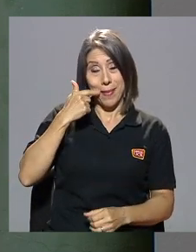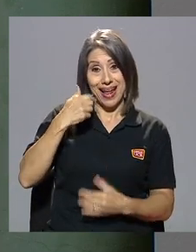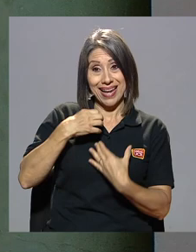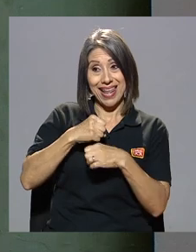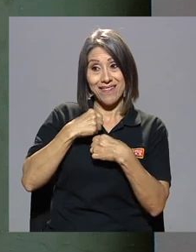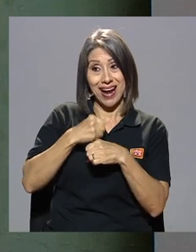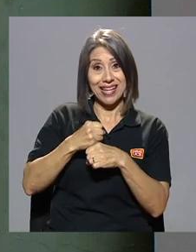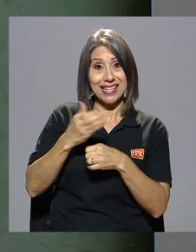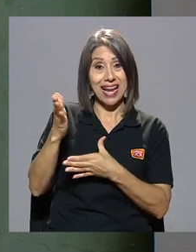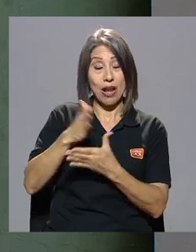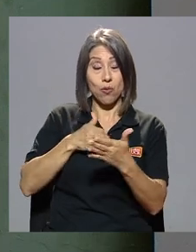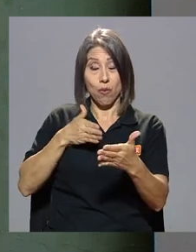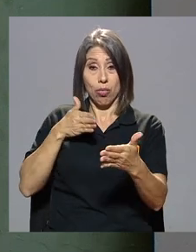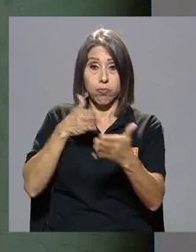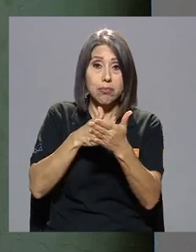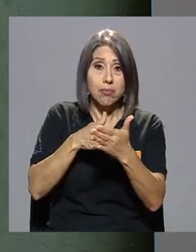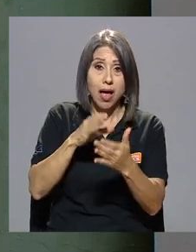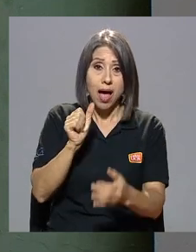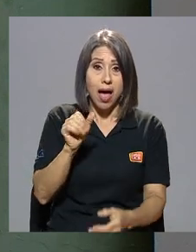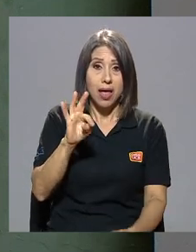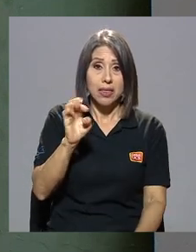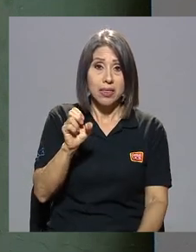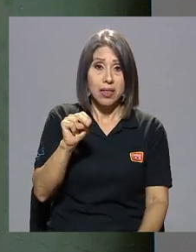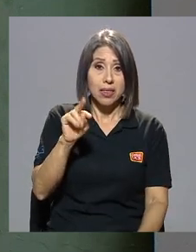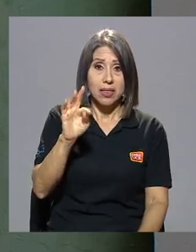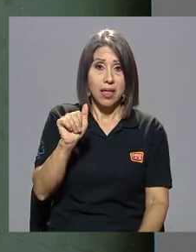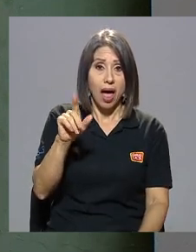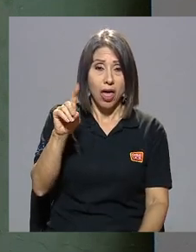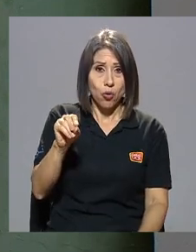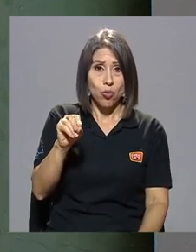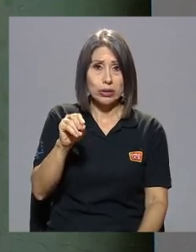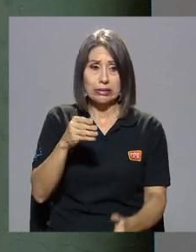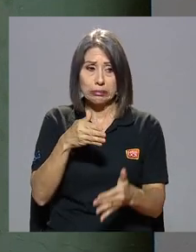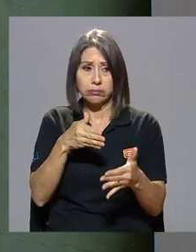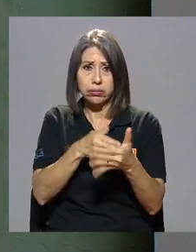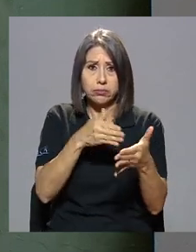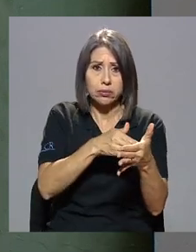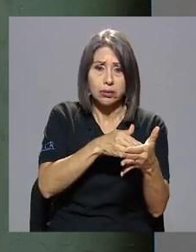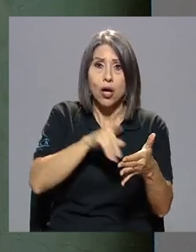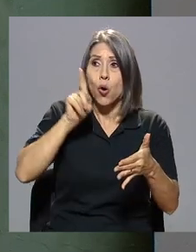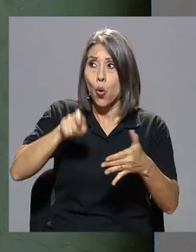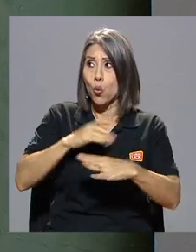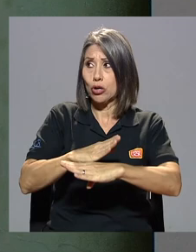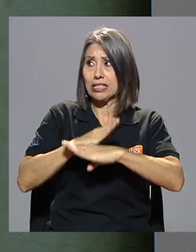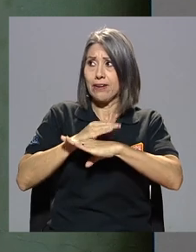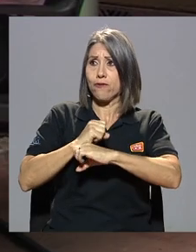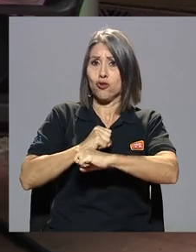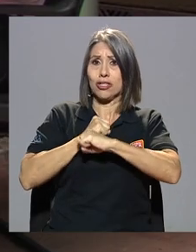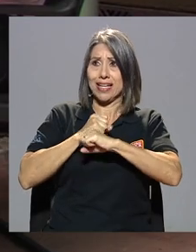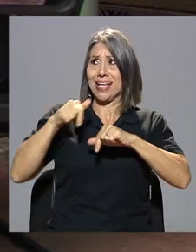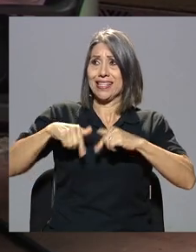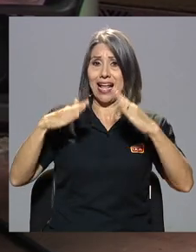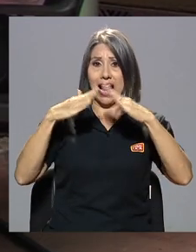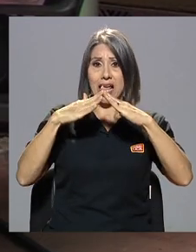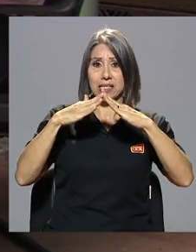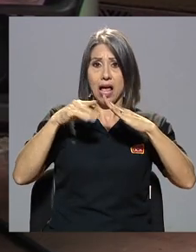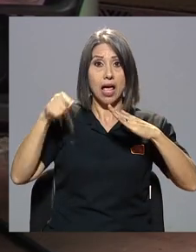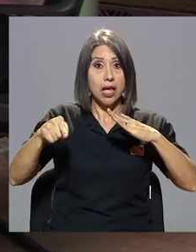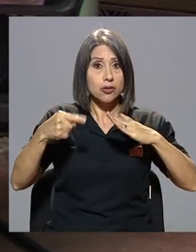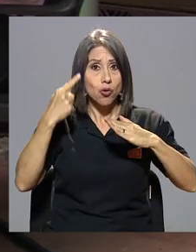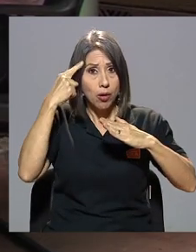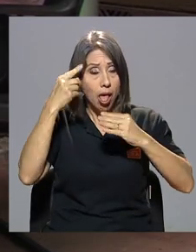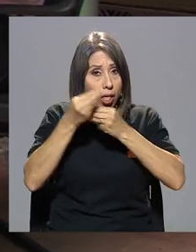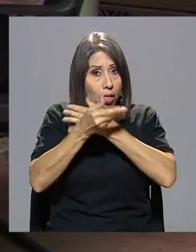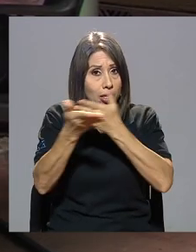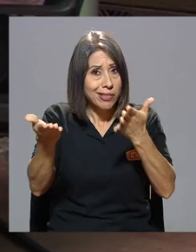padre le iban a hacer un atentado y hubo que reforzar las medidas de seguridad en esta casa y esto es historia que no